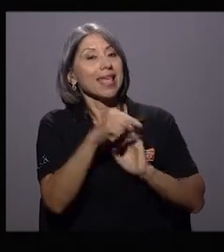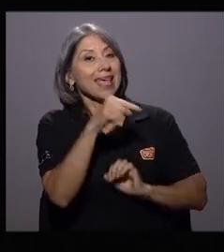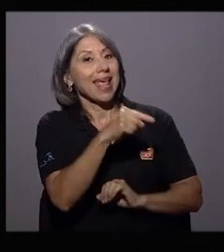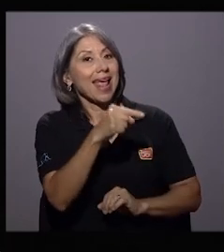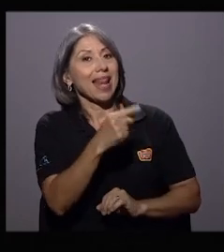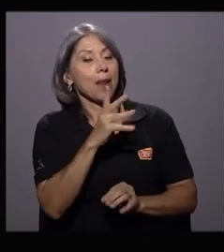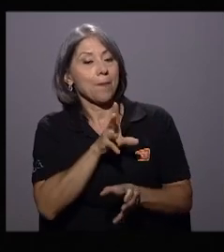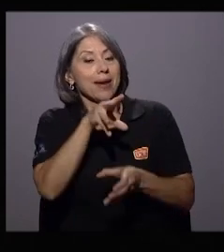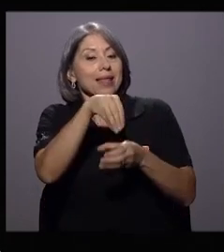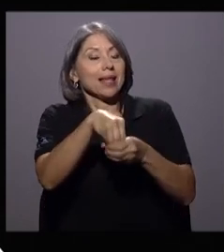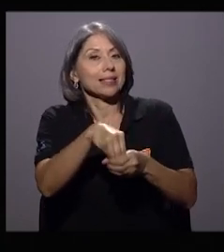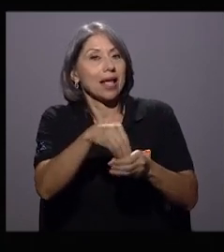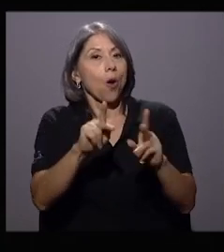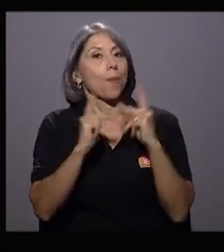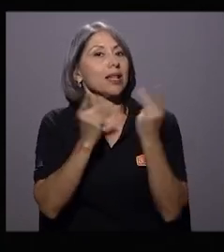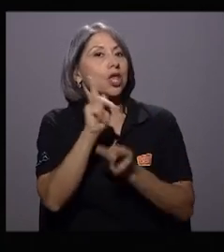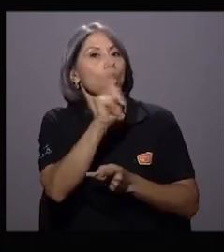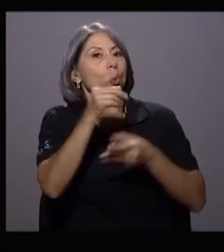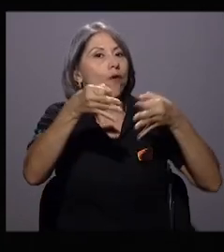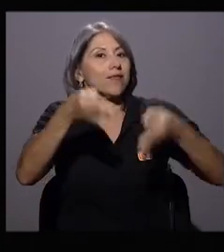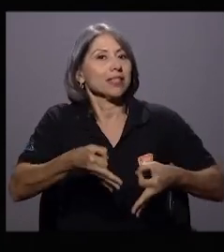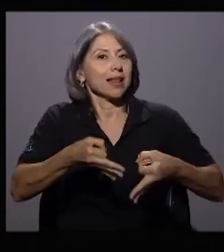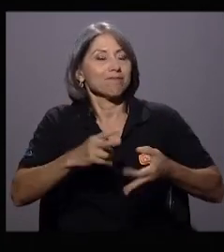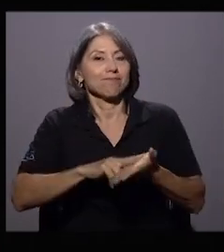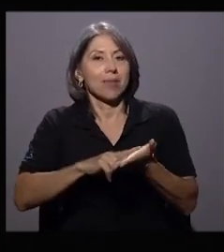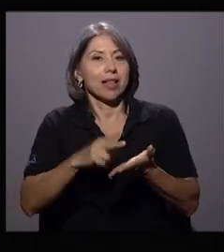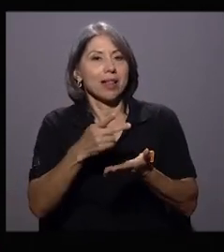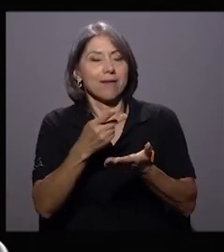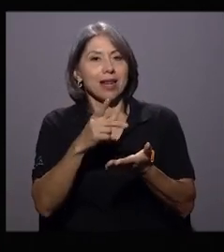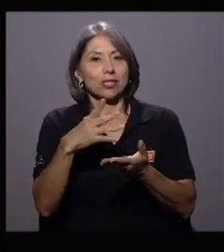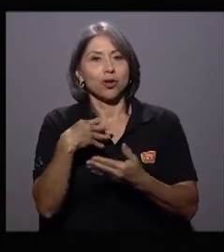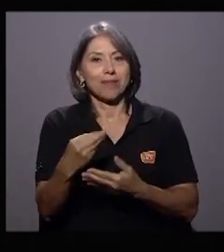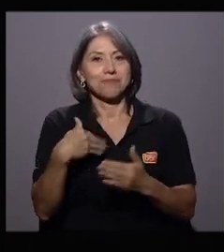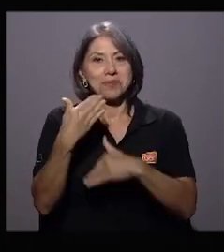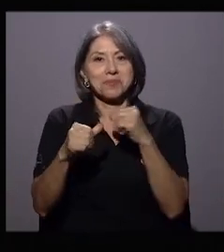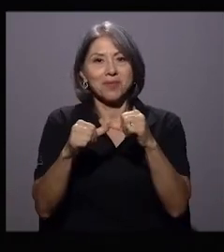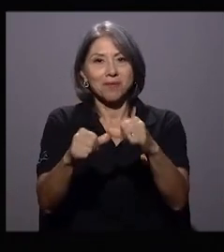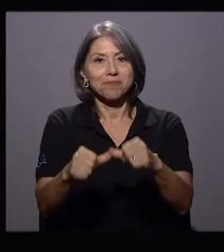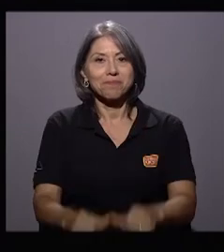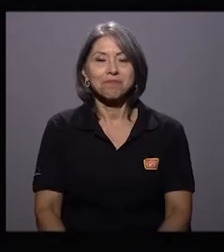casualmente a un partido no oficialista, el Partido de Liberación Nacional. Ya regresamos a 360.